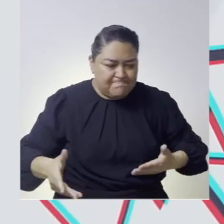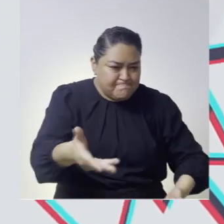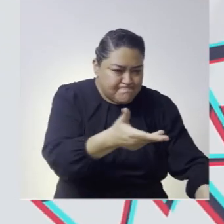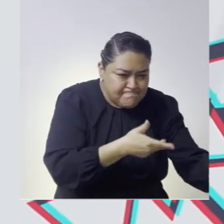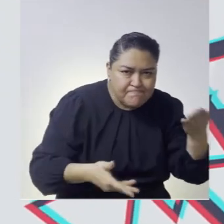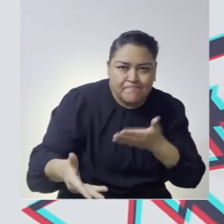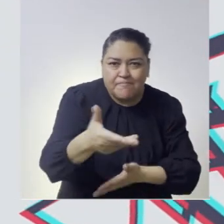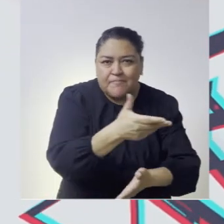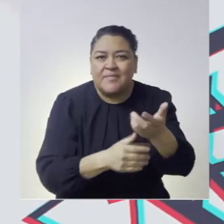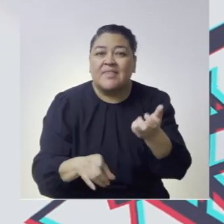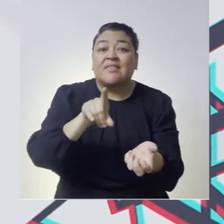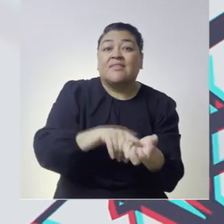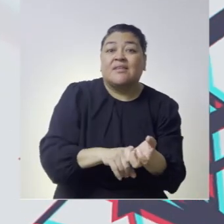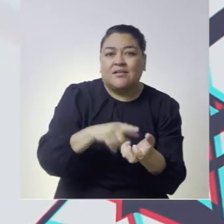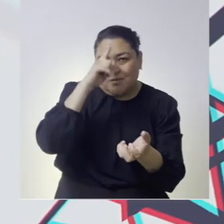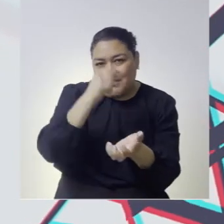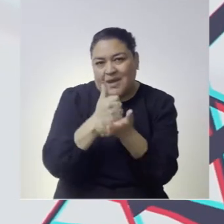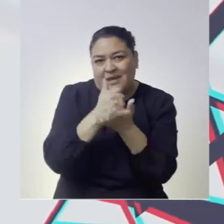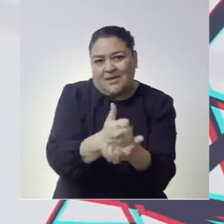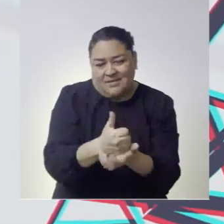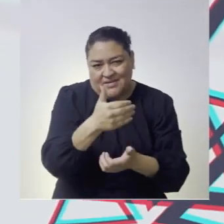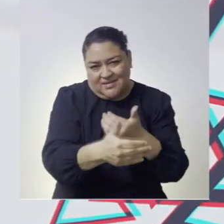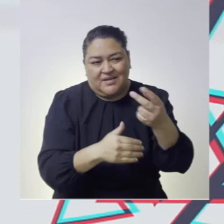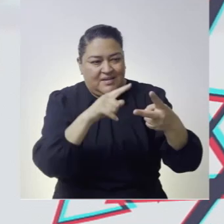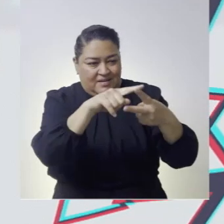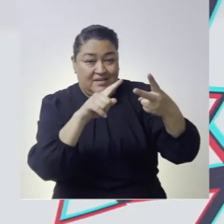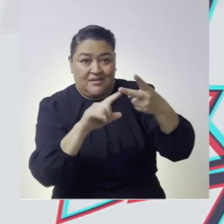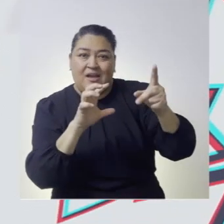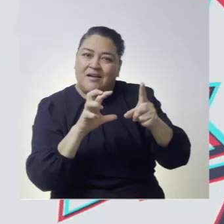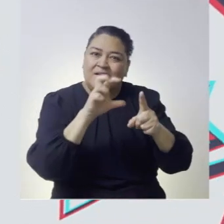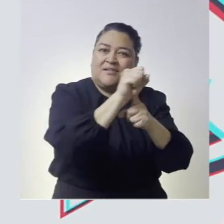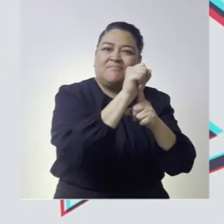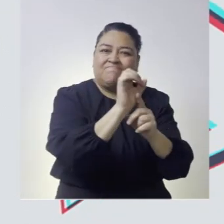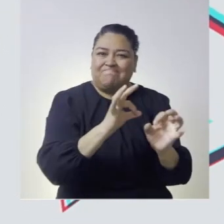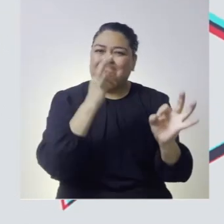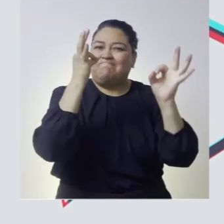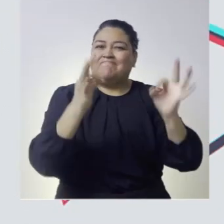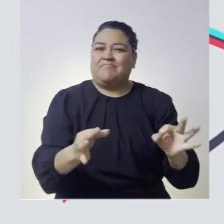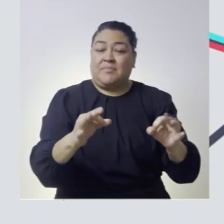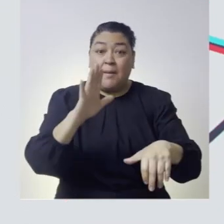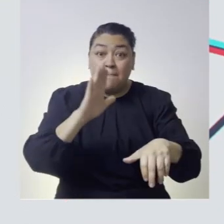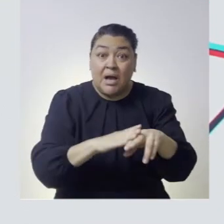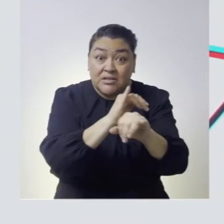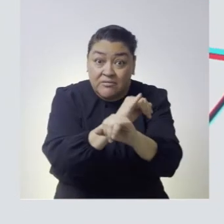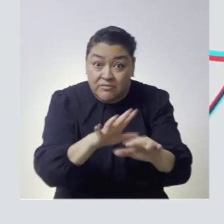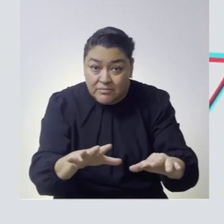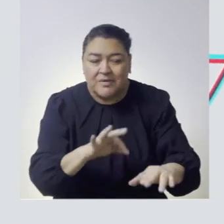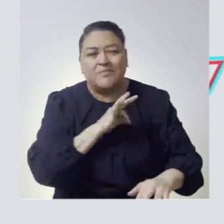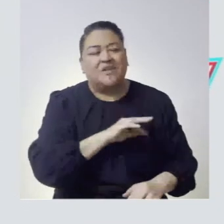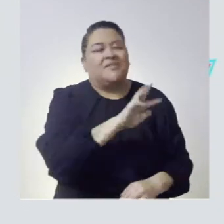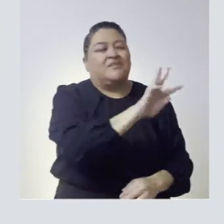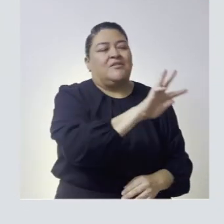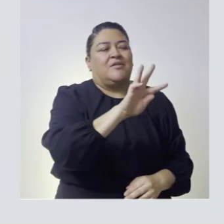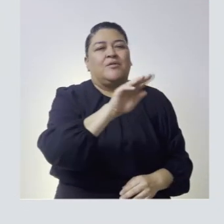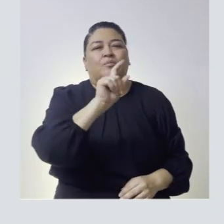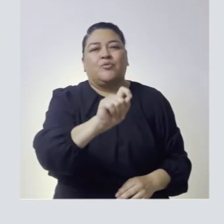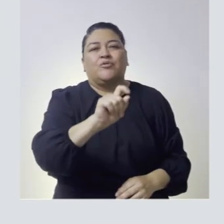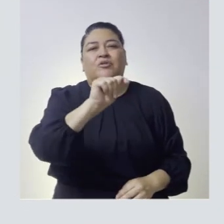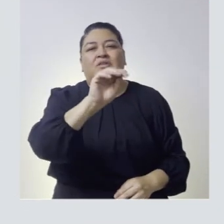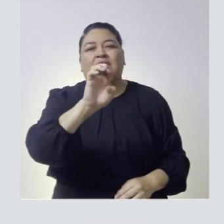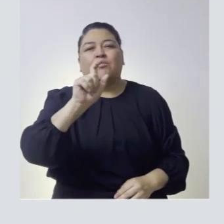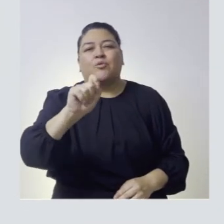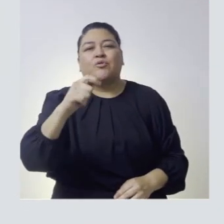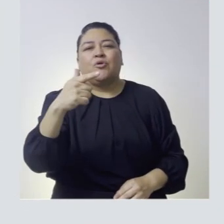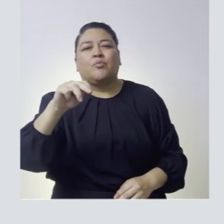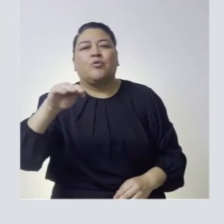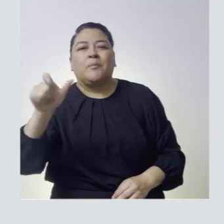organizacional y que contribuyen al logro de la misión y visión del tribunal electoral para más información www.te